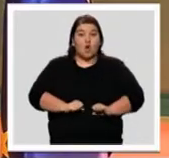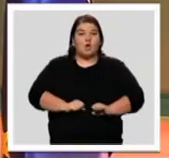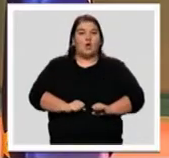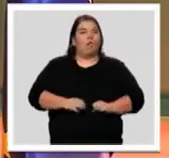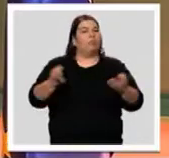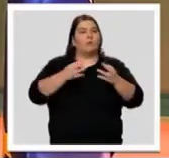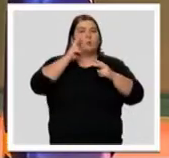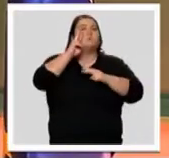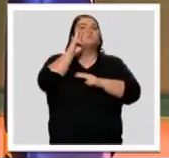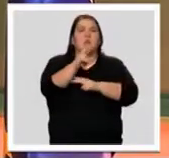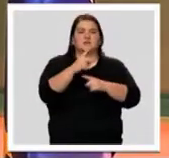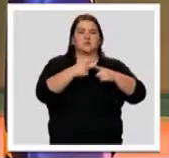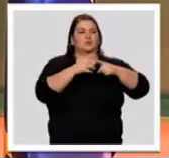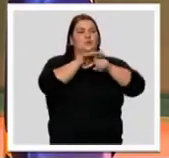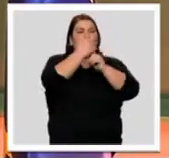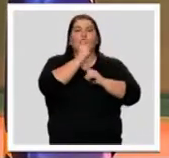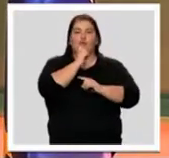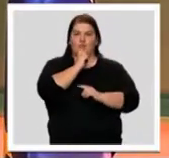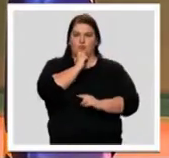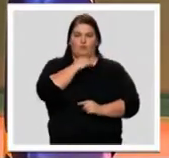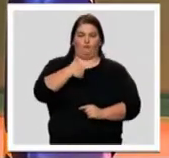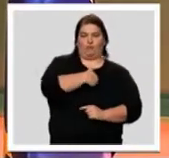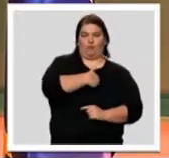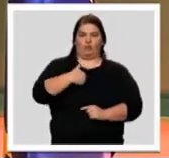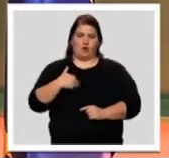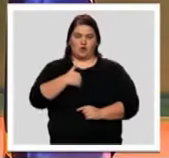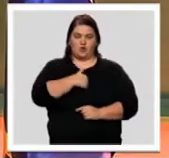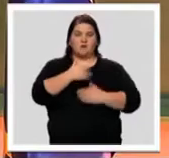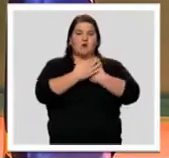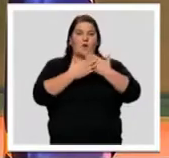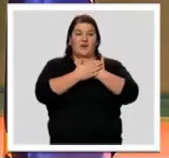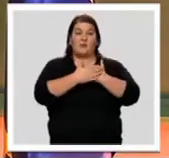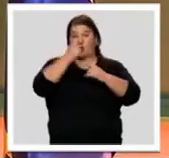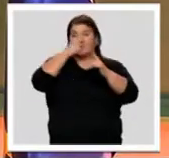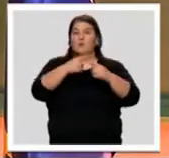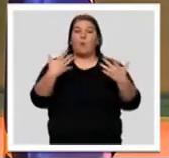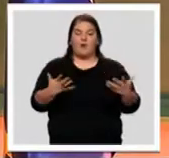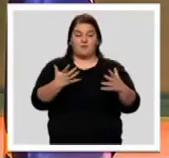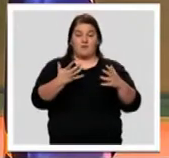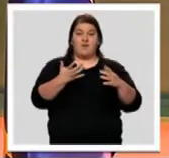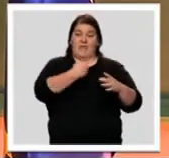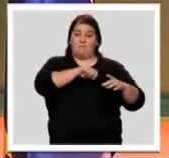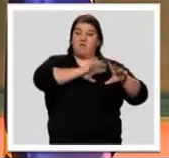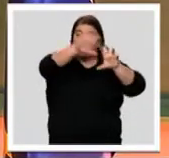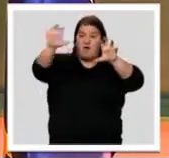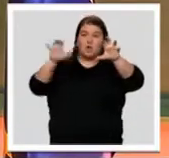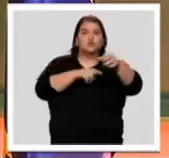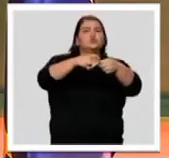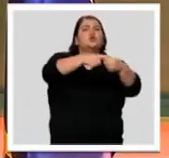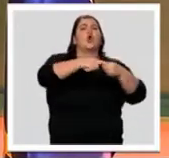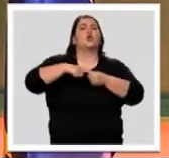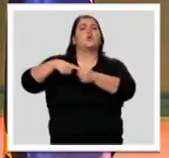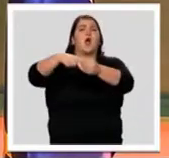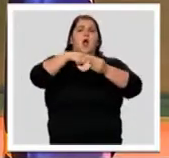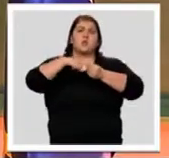distinguirlo. Reforzar el papel del Estado es necesario para que la solidaridad de los pueblos de España sea más